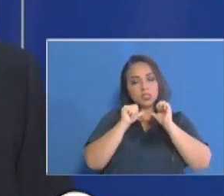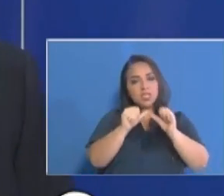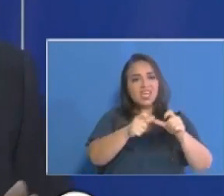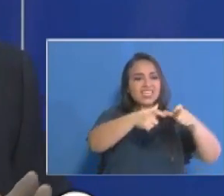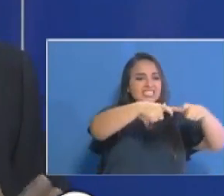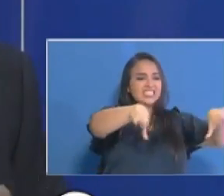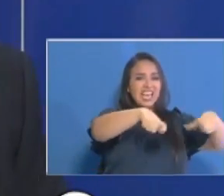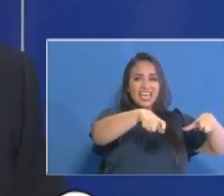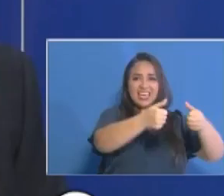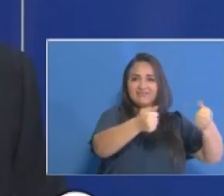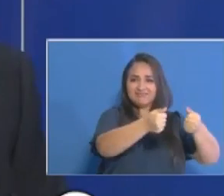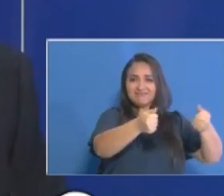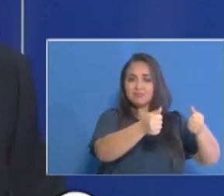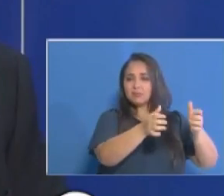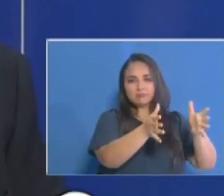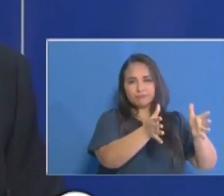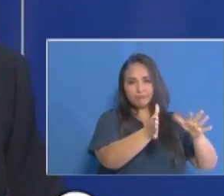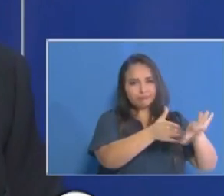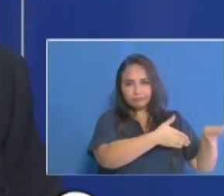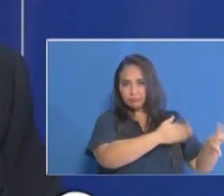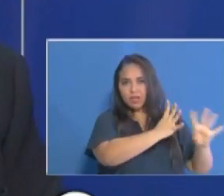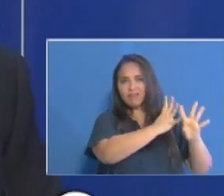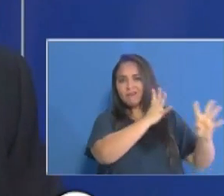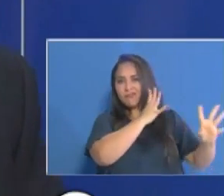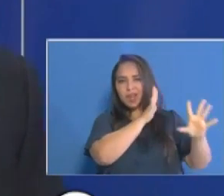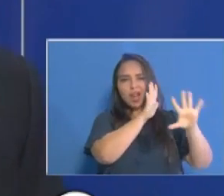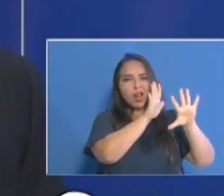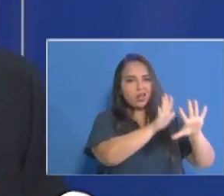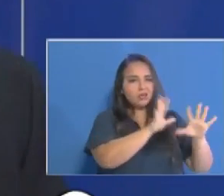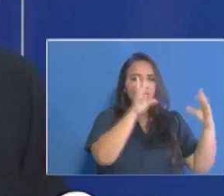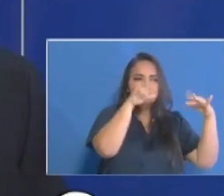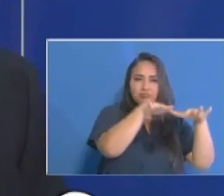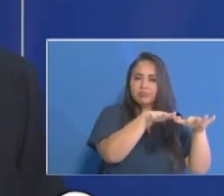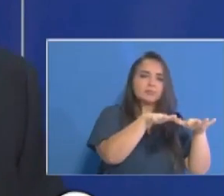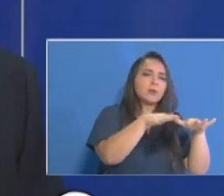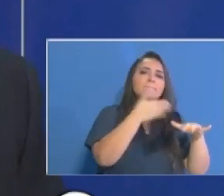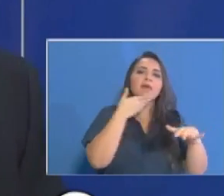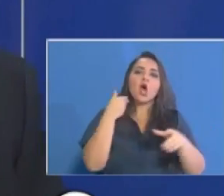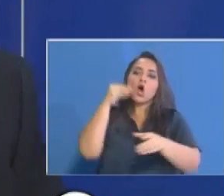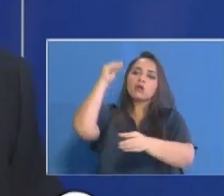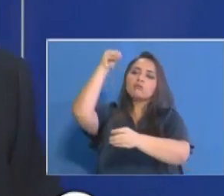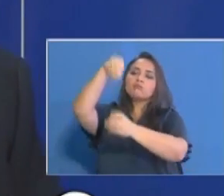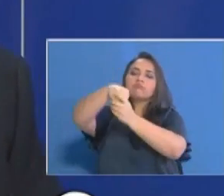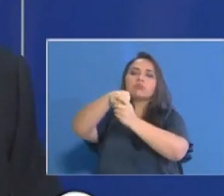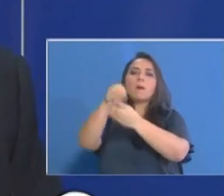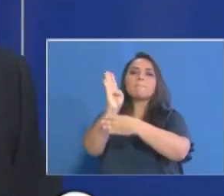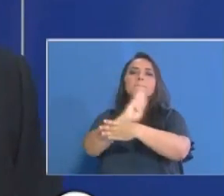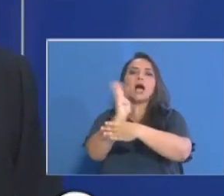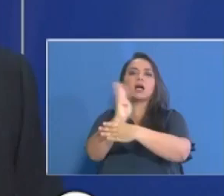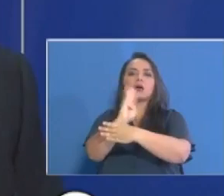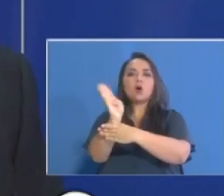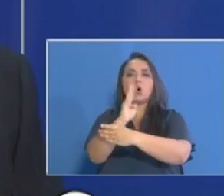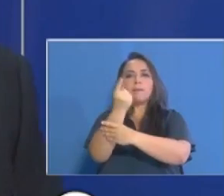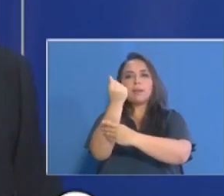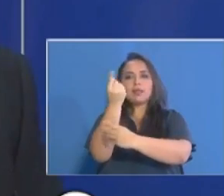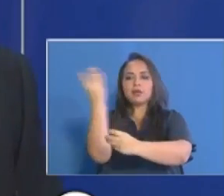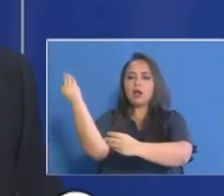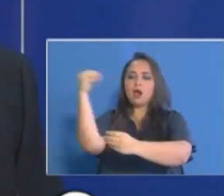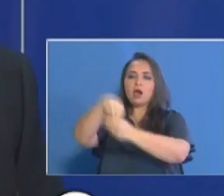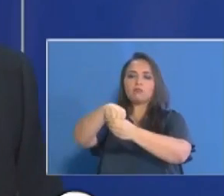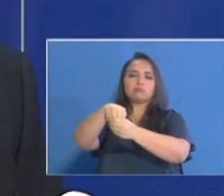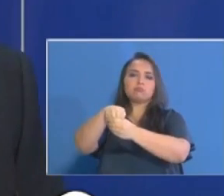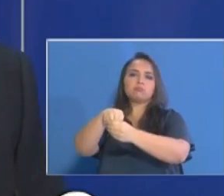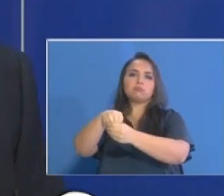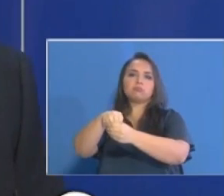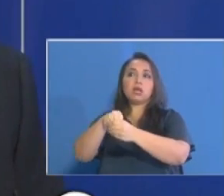cheque de tal suerte que puedan recibir su fondo directamente en su cuenta.